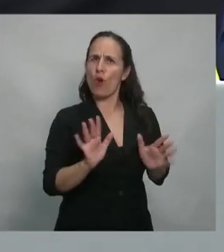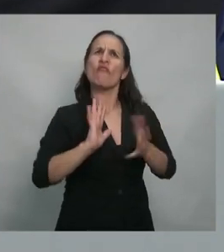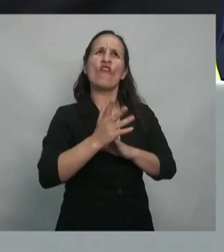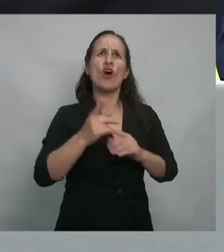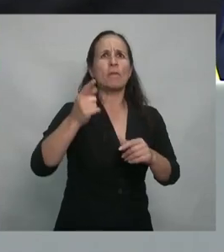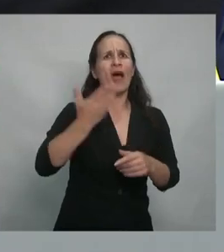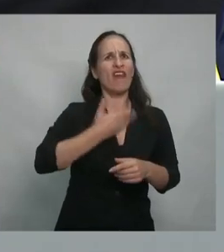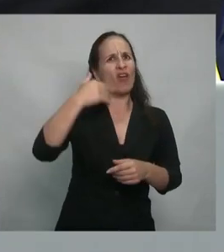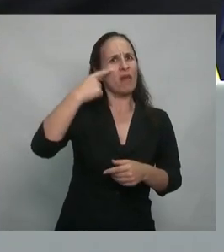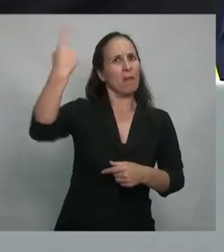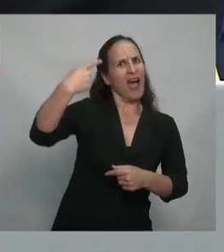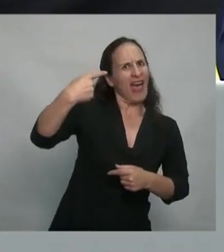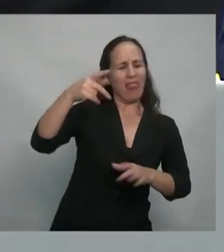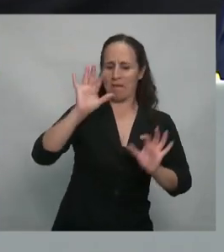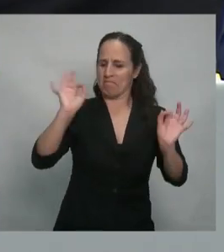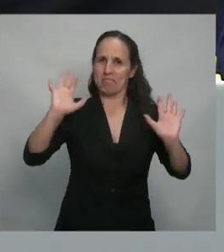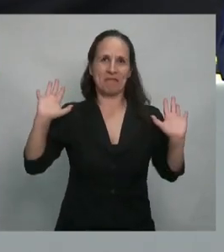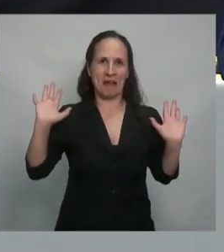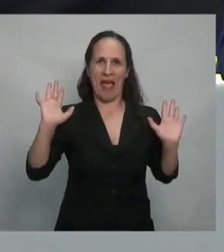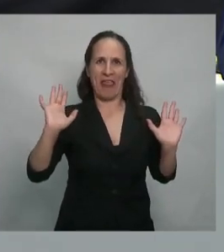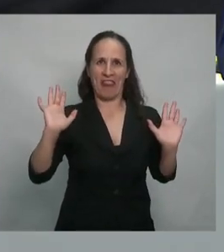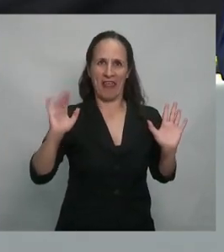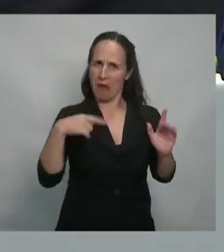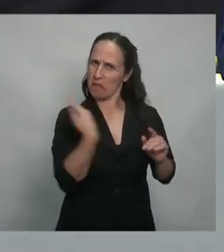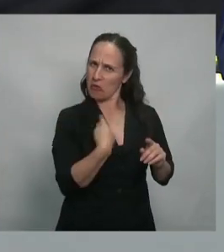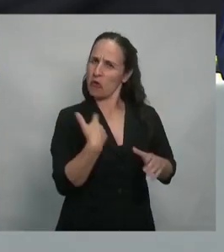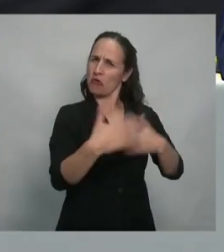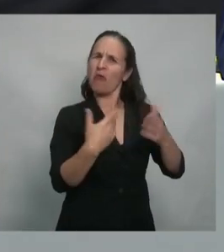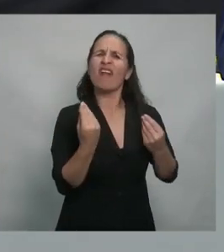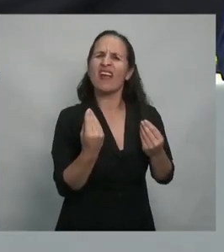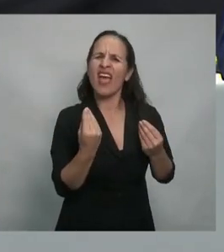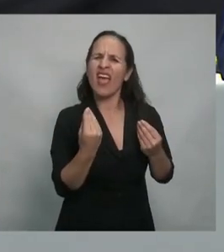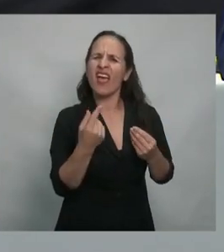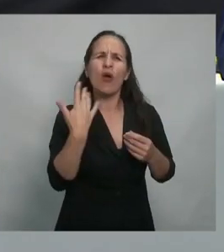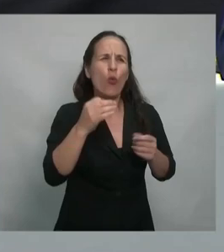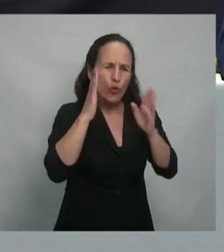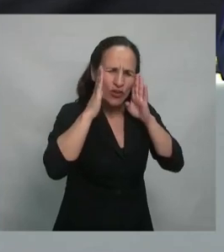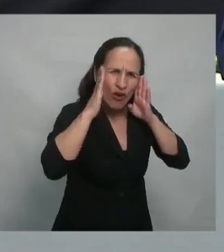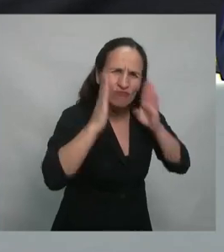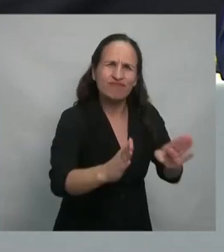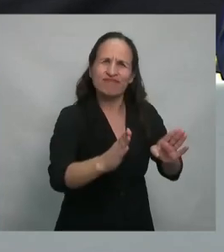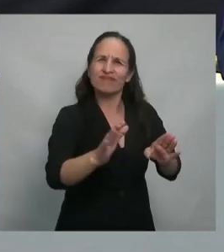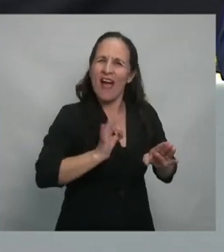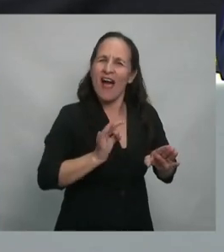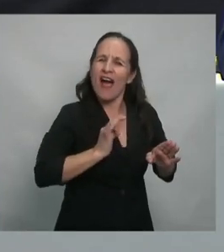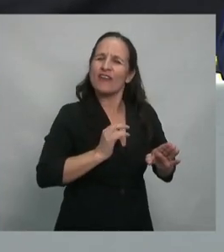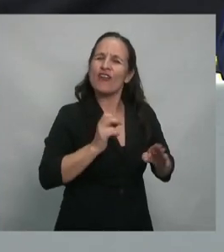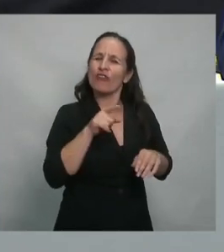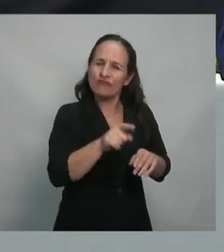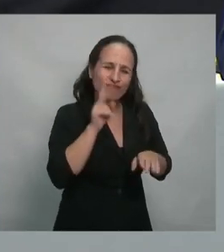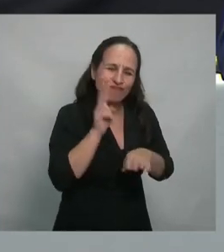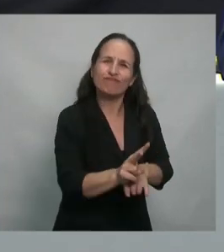órdenes y custodiando los únicos intereses que guiaron esos 12 años y medio de gobierno que fue